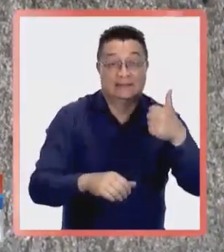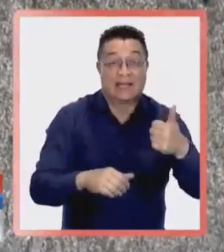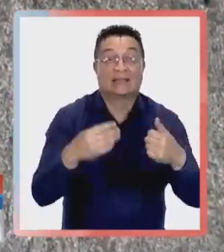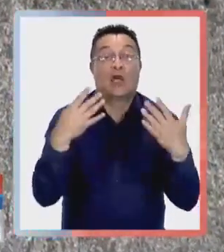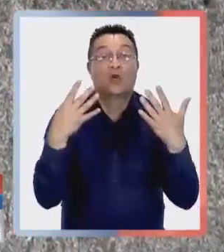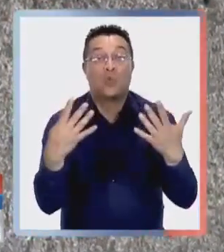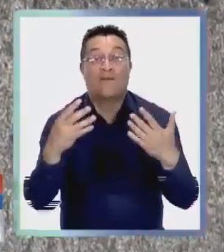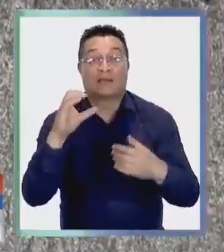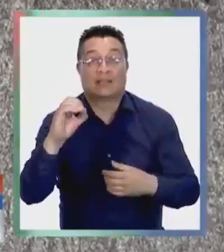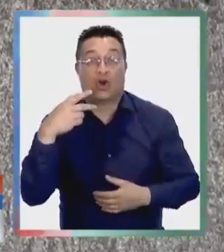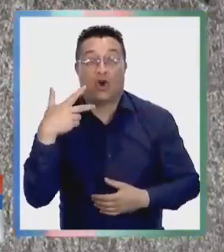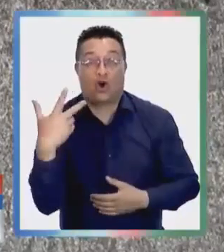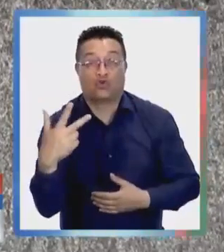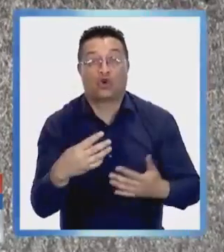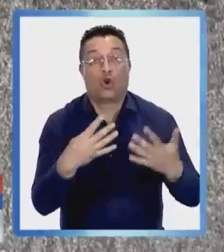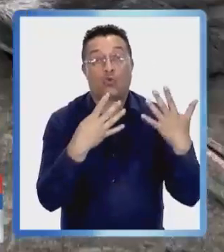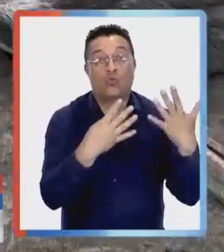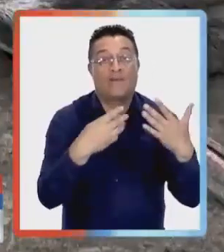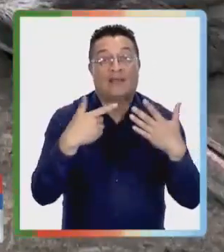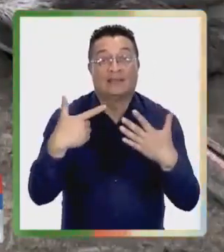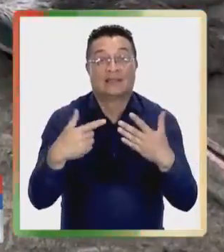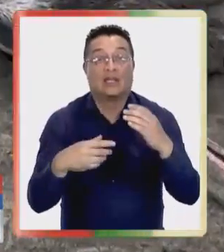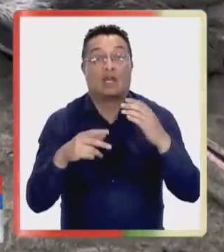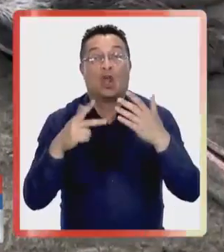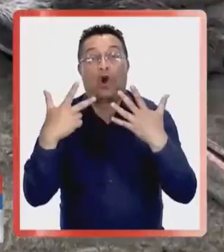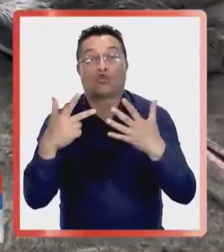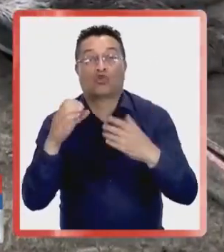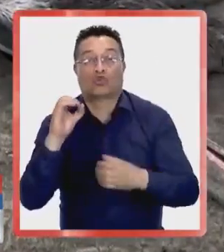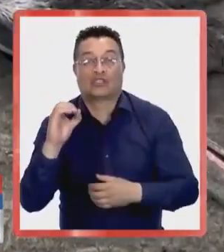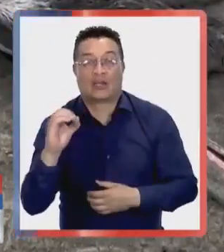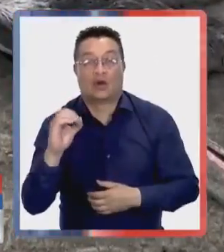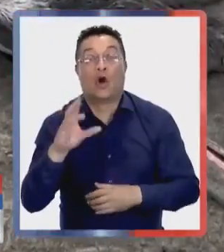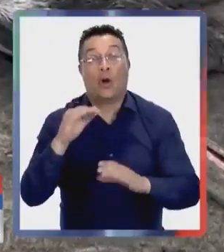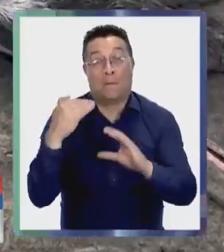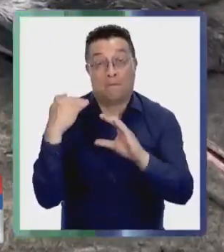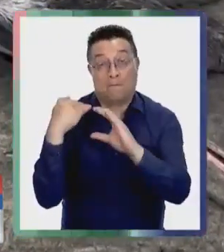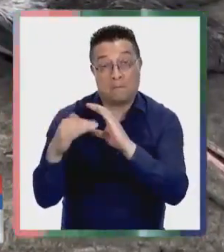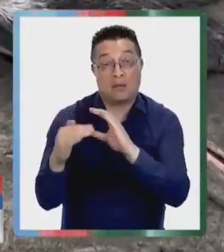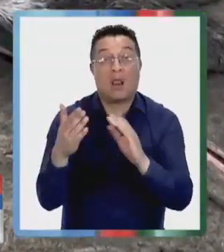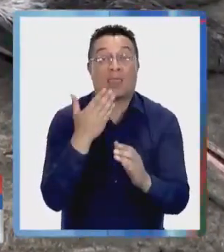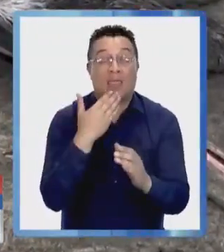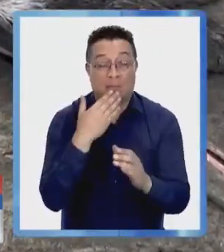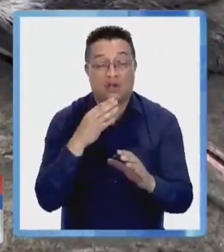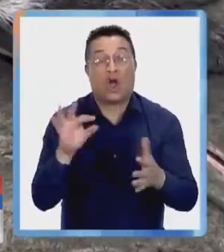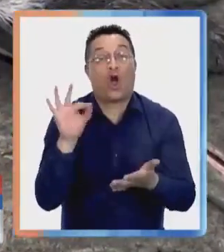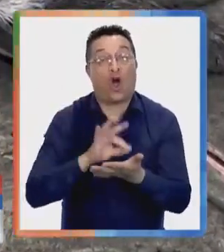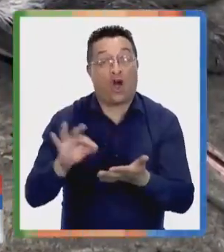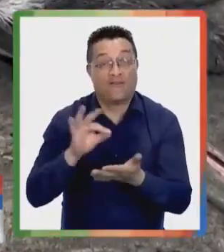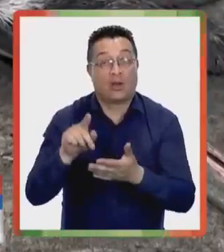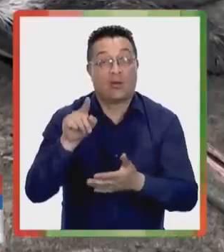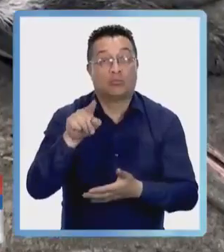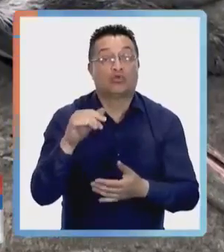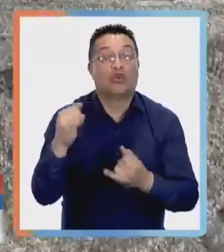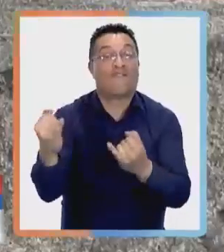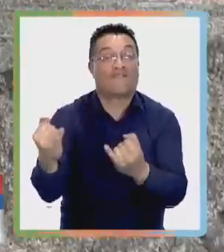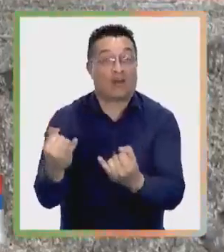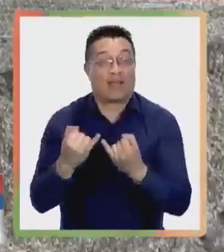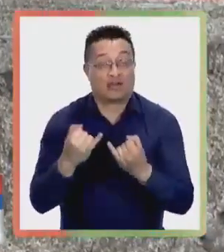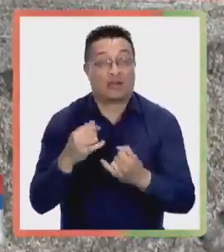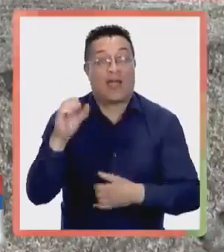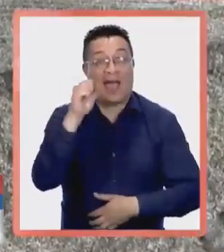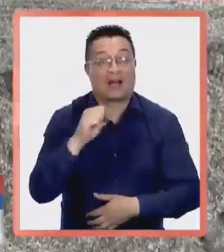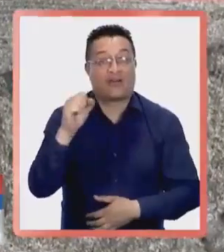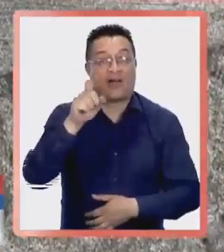569-6908-9780 o a través de un mail al correo